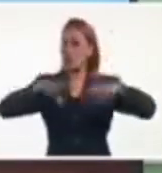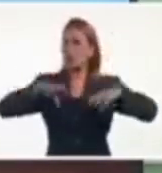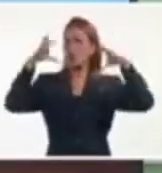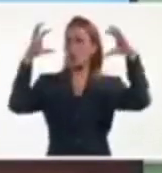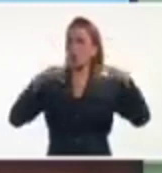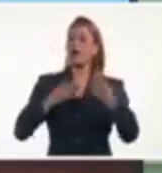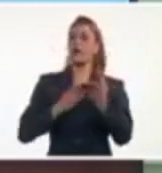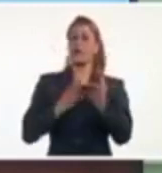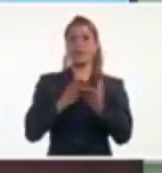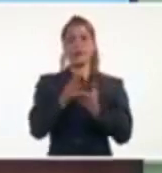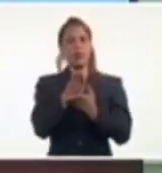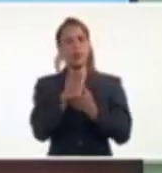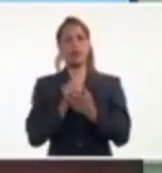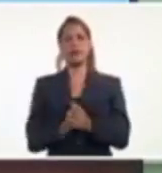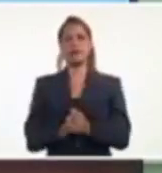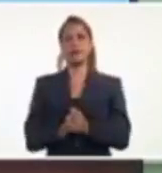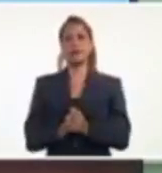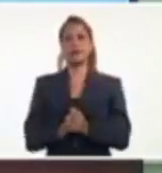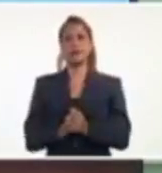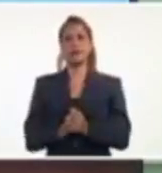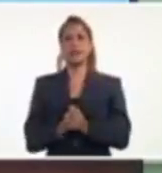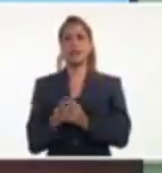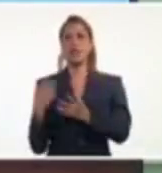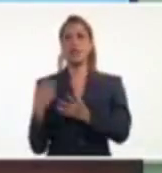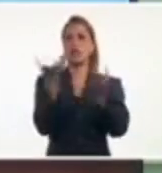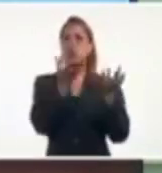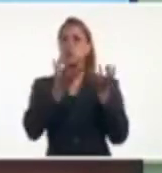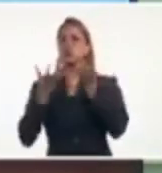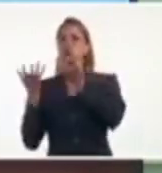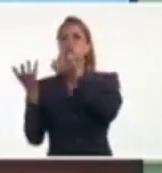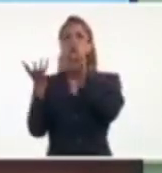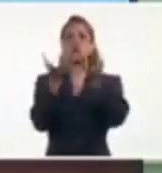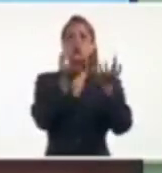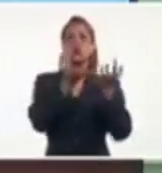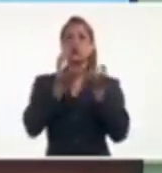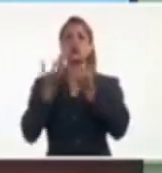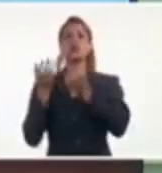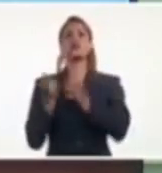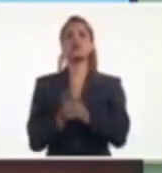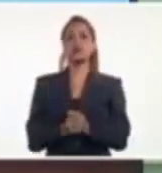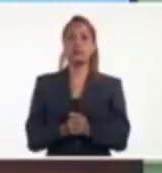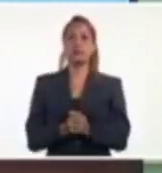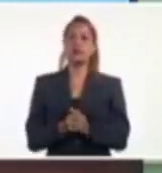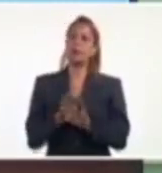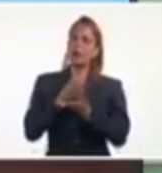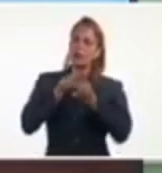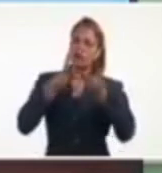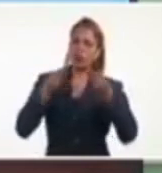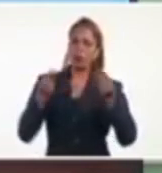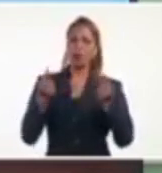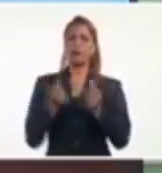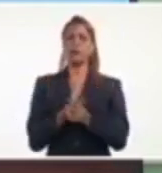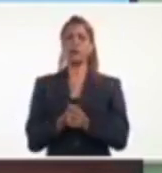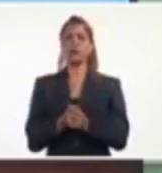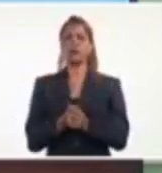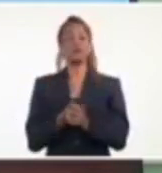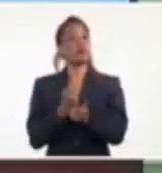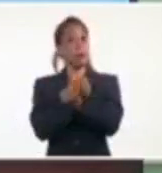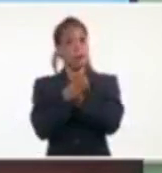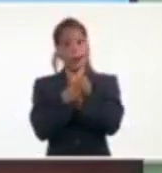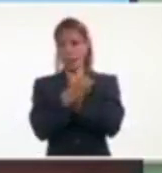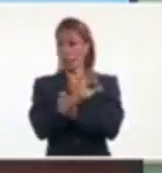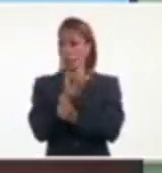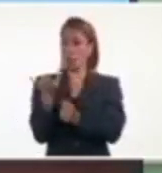permanece en la circulación y permanece el viento, aunque un poco más debilitado. Pero es un peligro todavía.